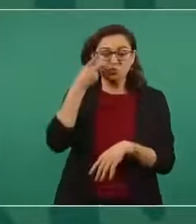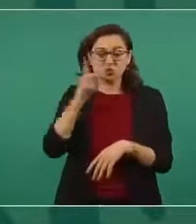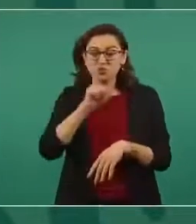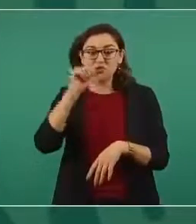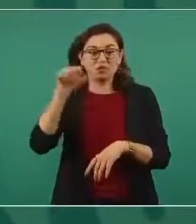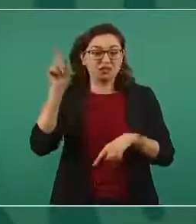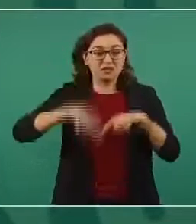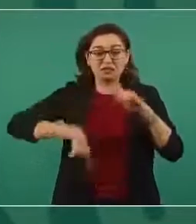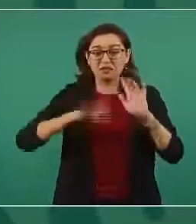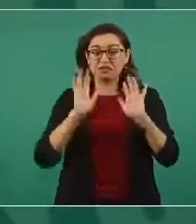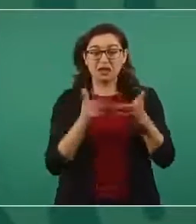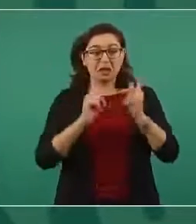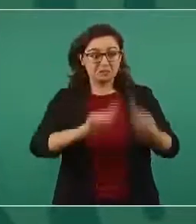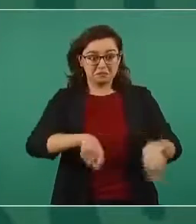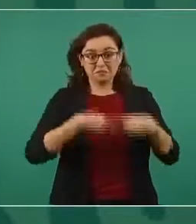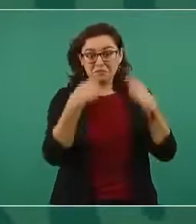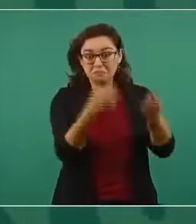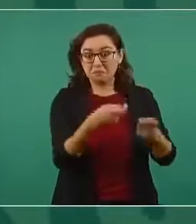está concesionado